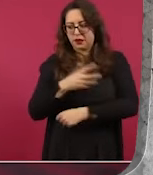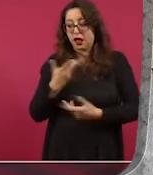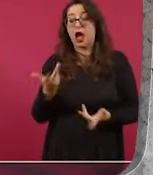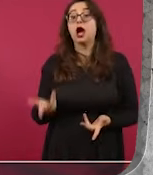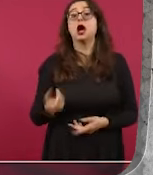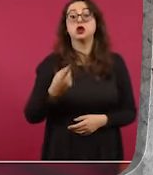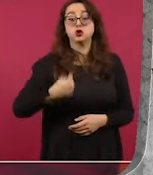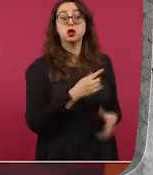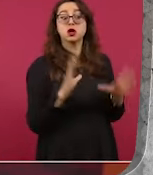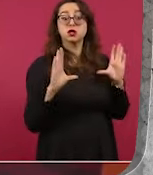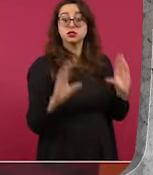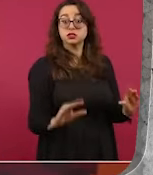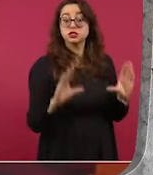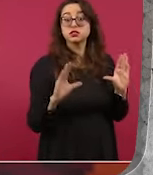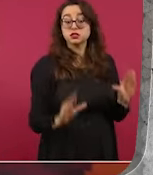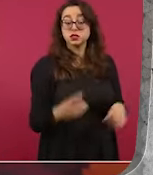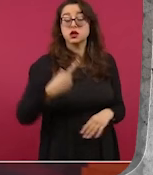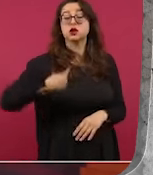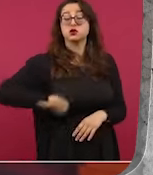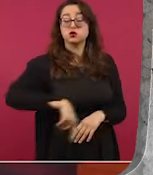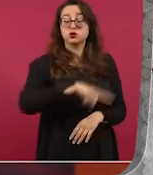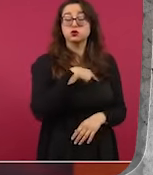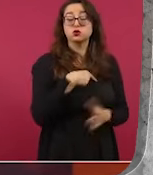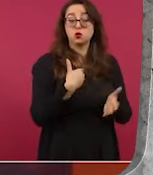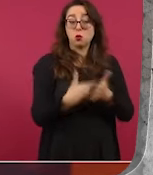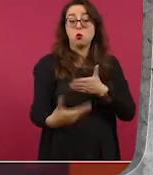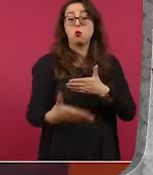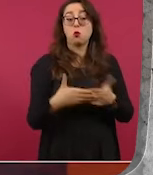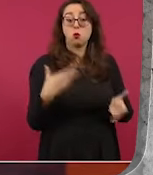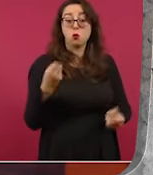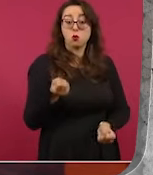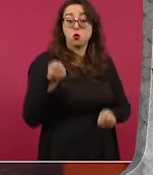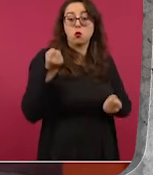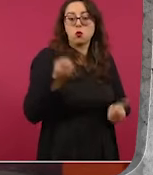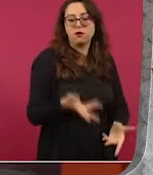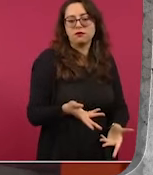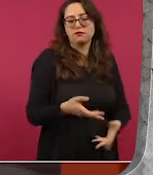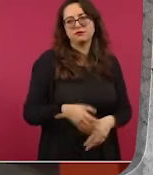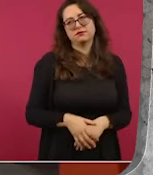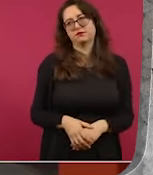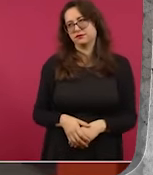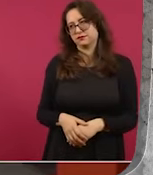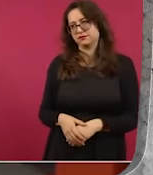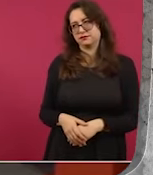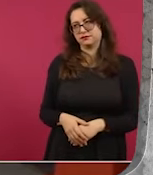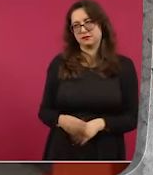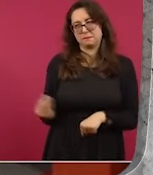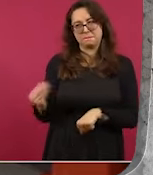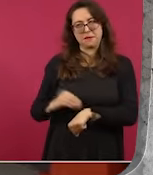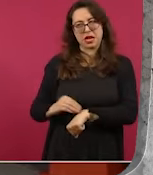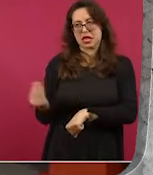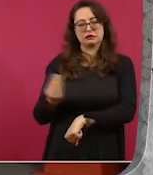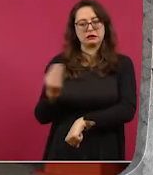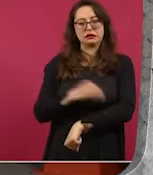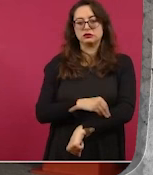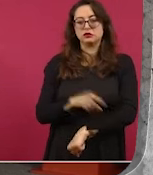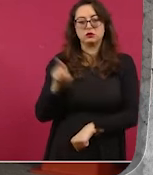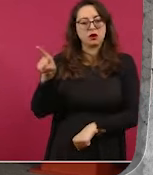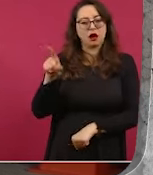la barbarie que significó el asesinato, la extinción,